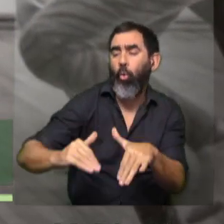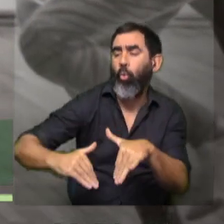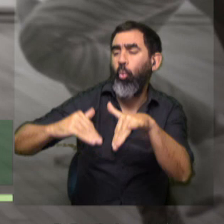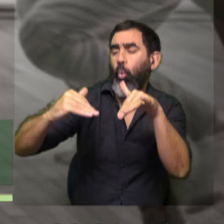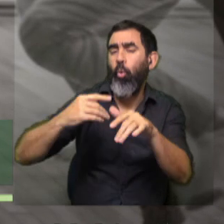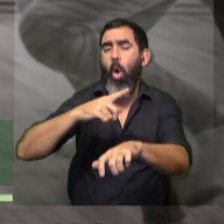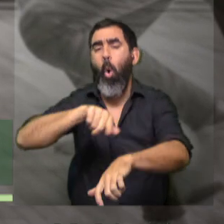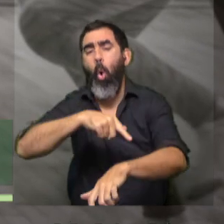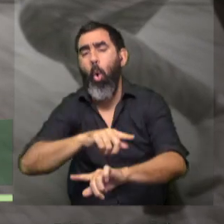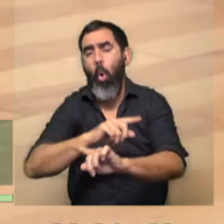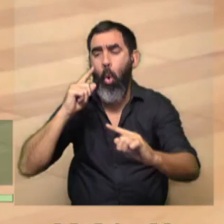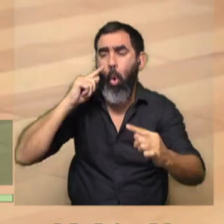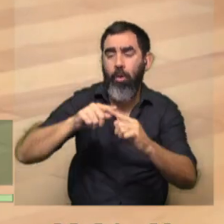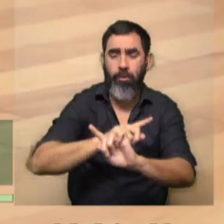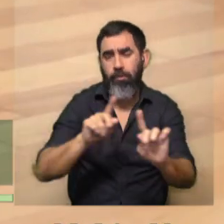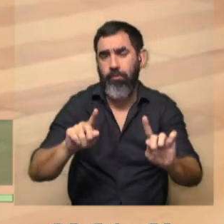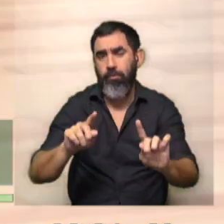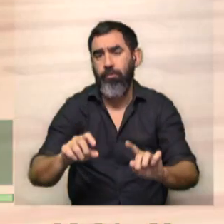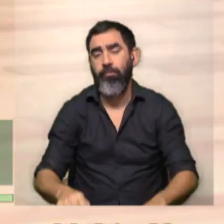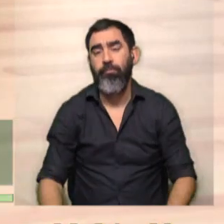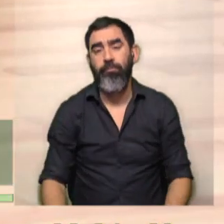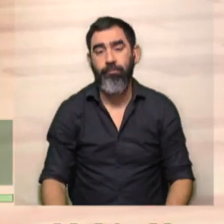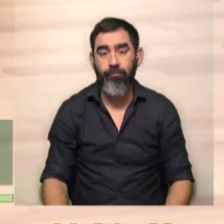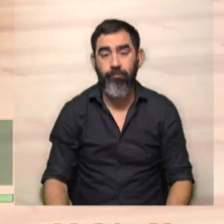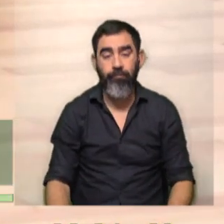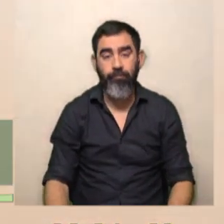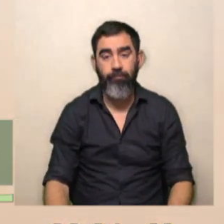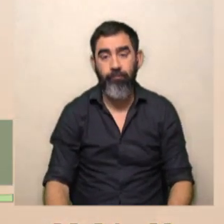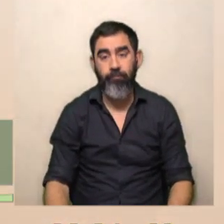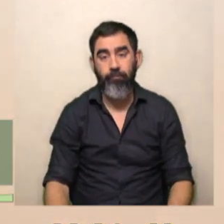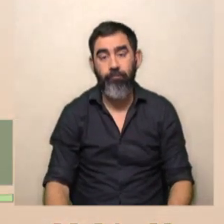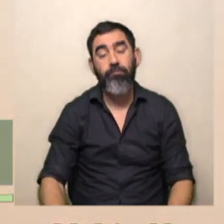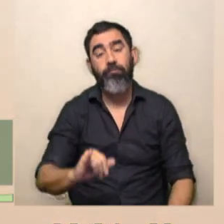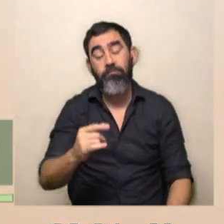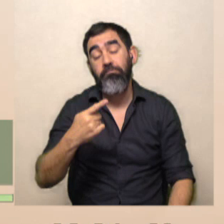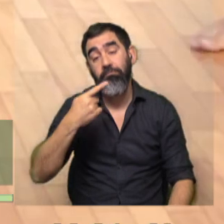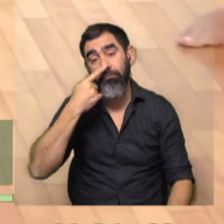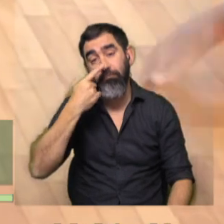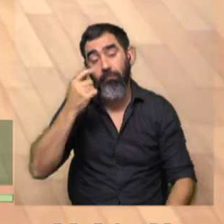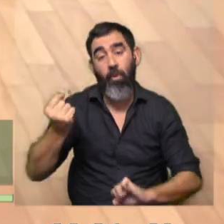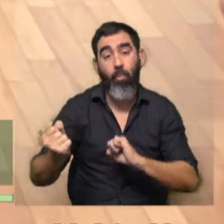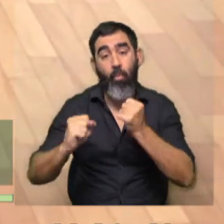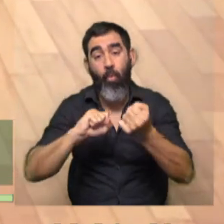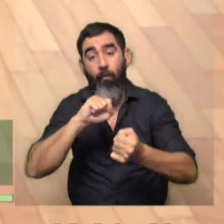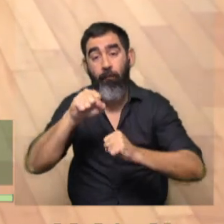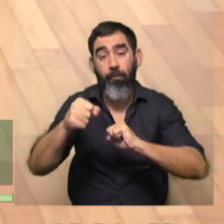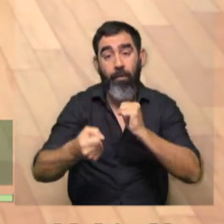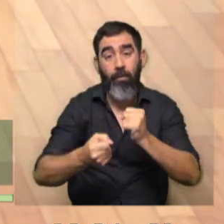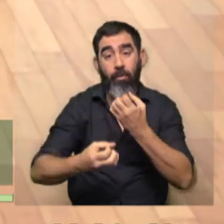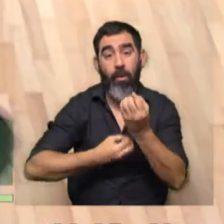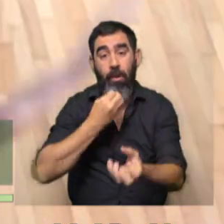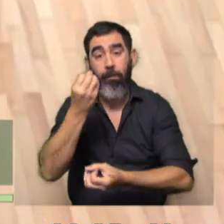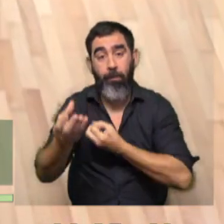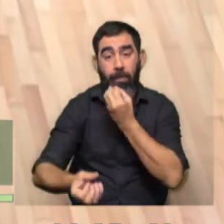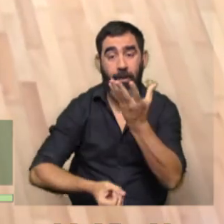tantas horas, enfocadas a ser como más bailarinas, pero a su vez sí tienen un interés en el movimiento y en la expresión